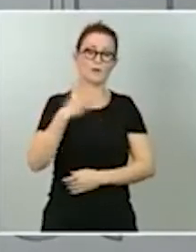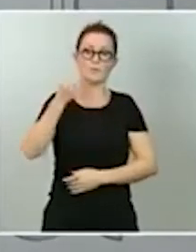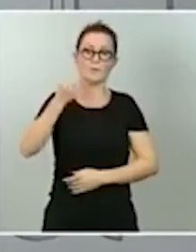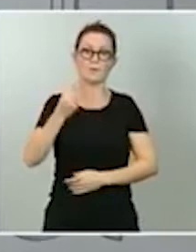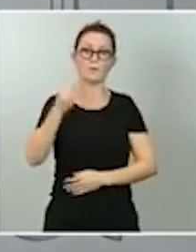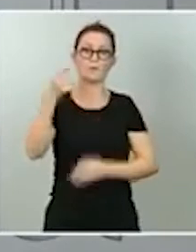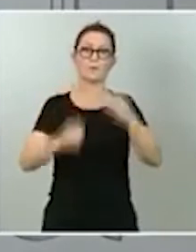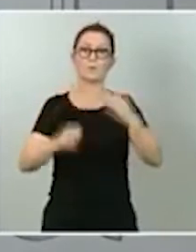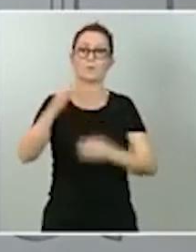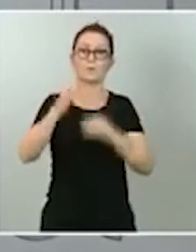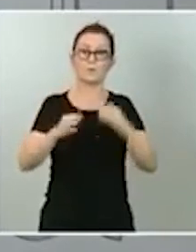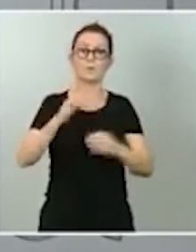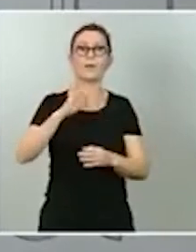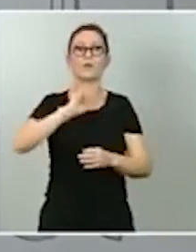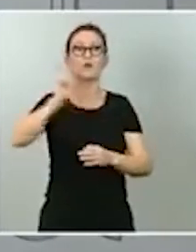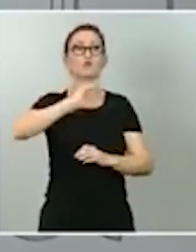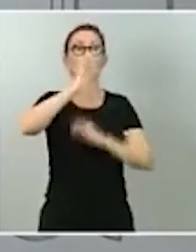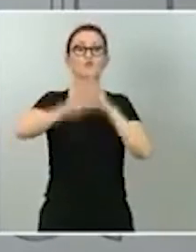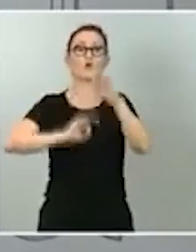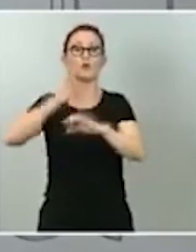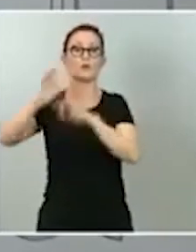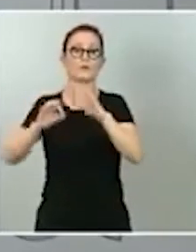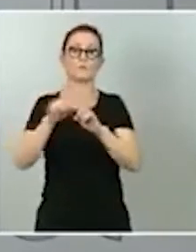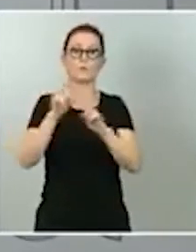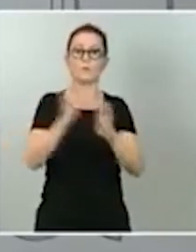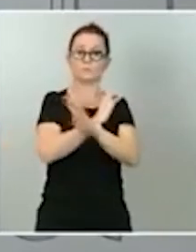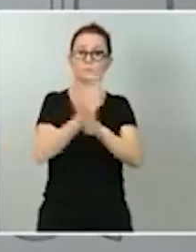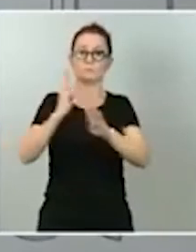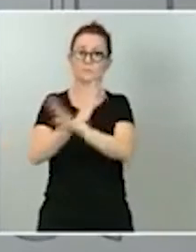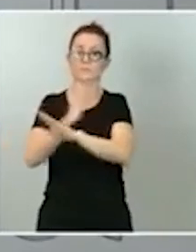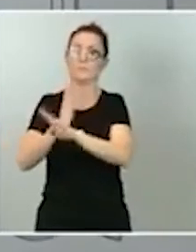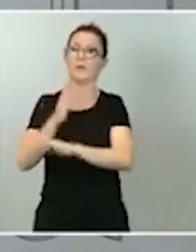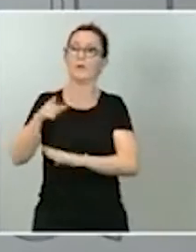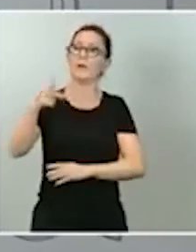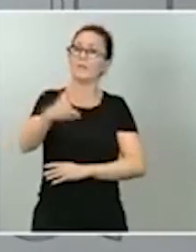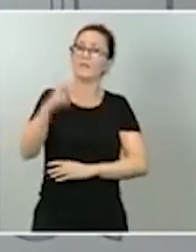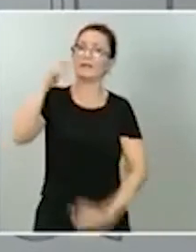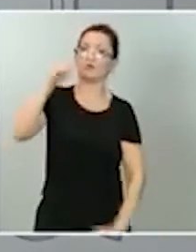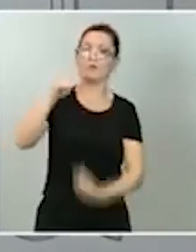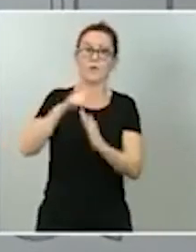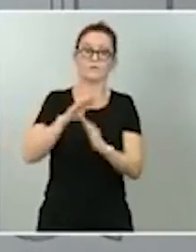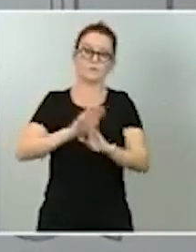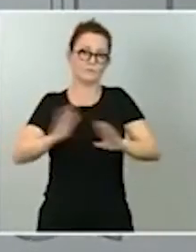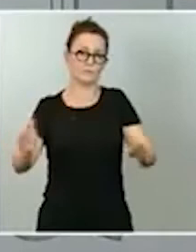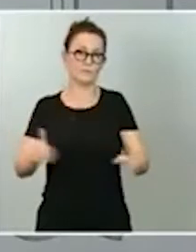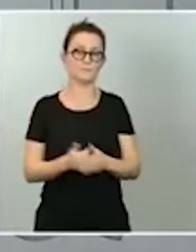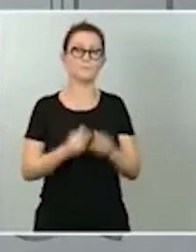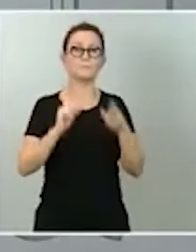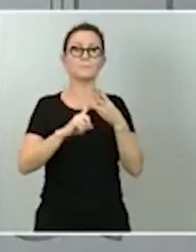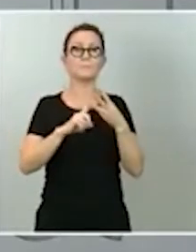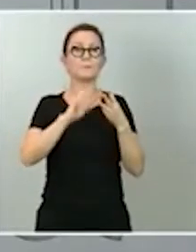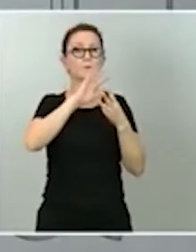y no hacer y no ejercer derecho a veto. Y, en relación con la última pregunta…